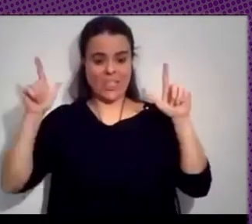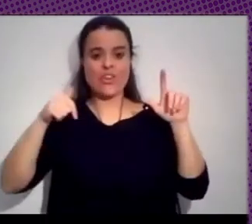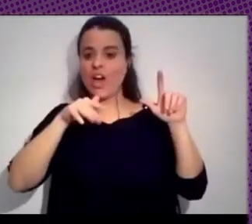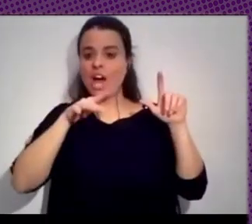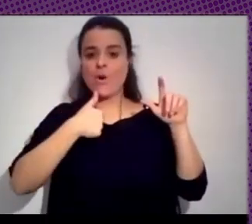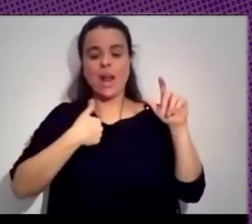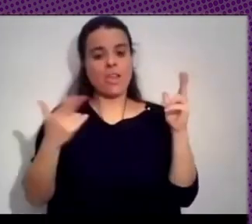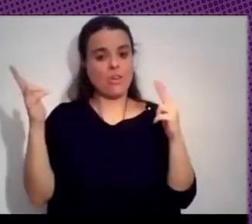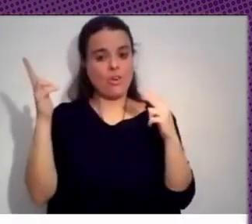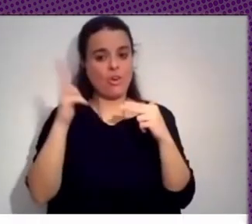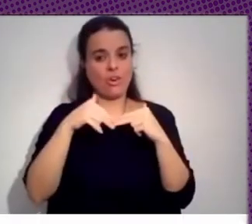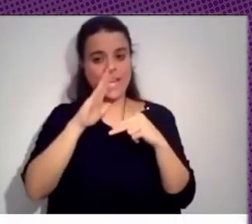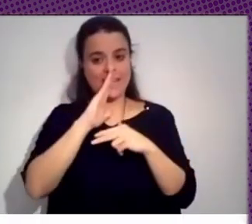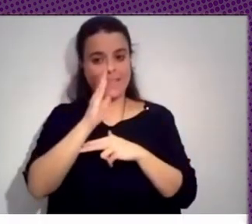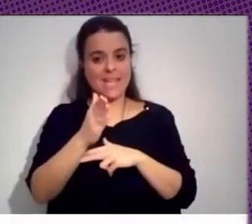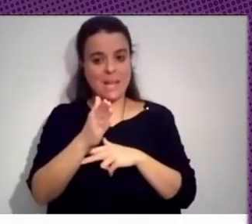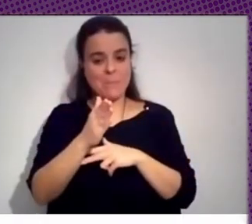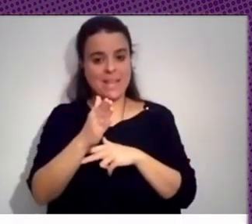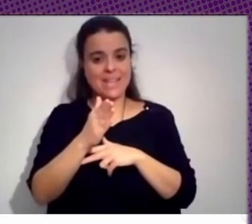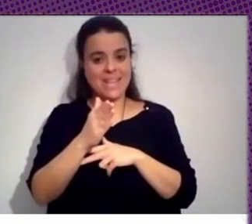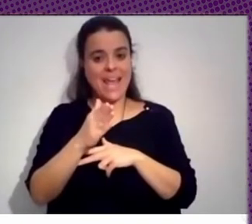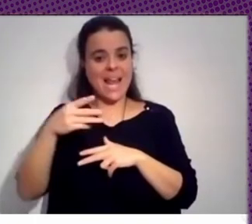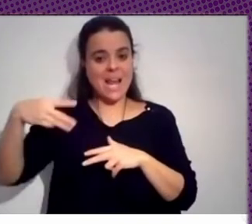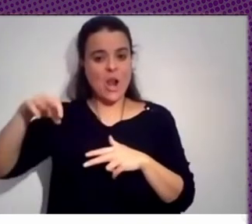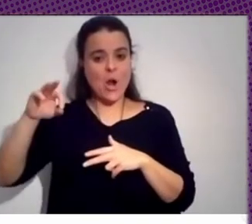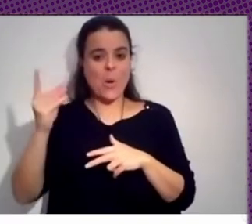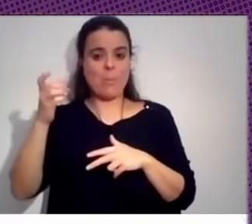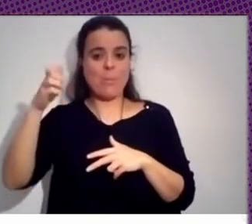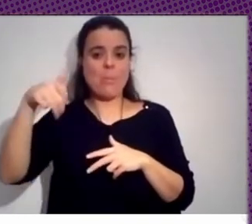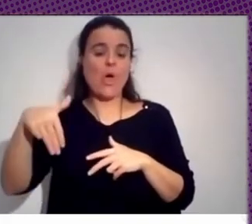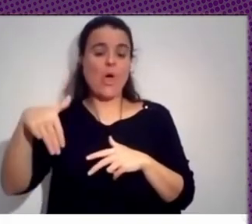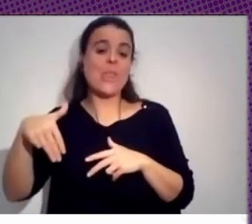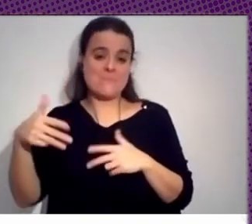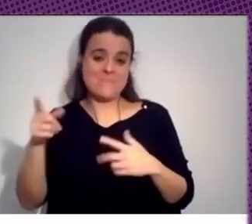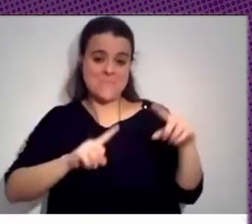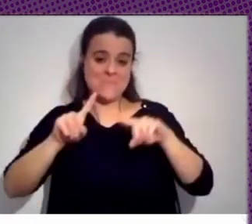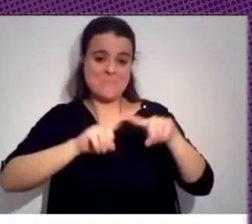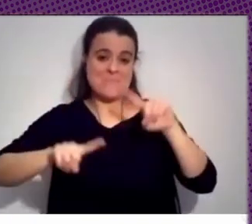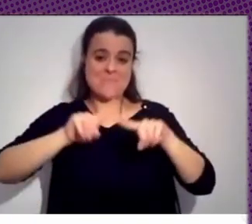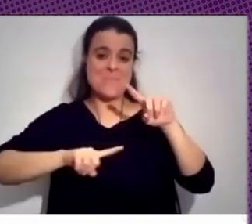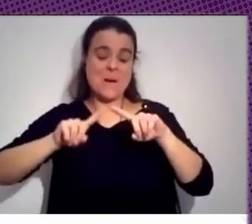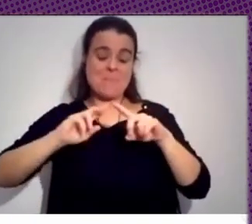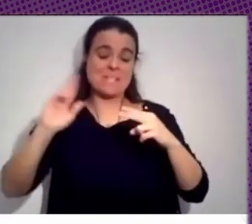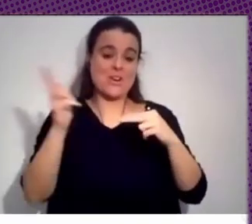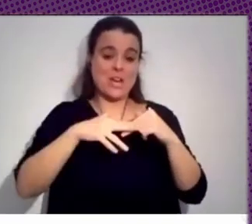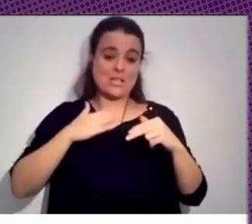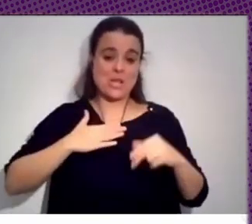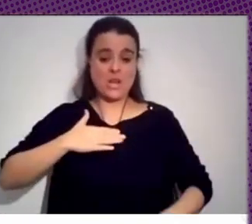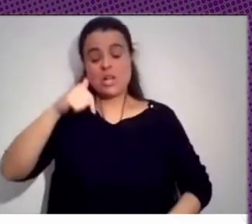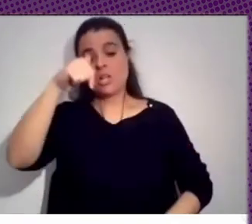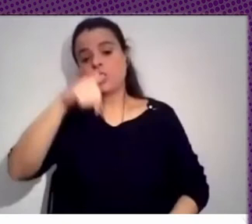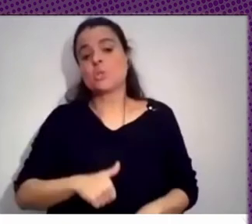al modem. Son los problemas de conexión luego desde el sur. Una disculpa.